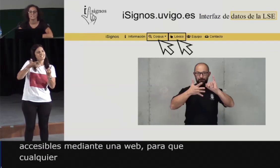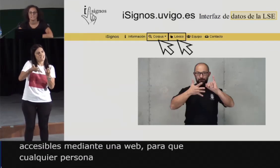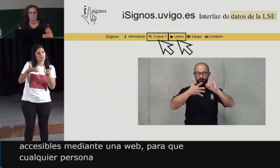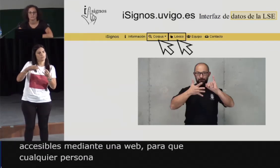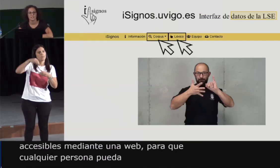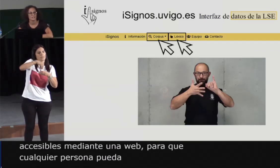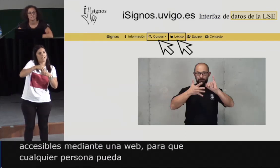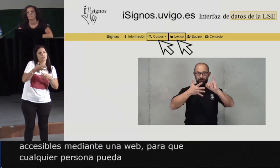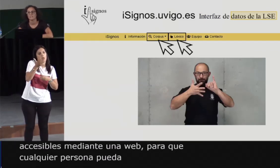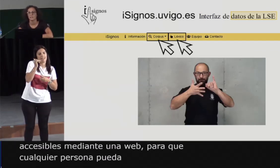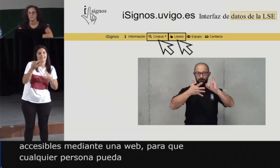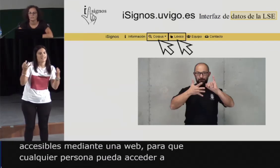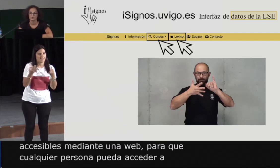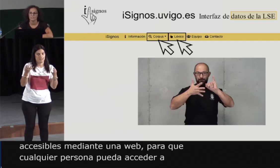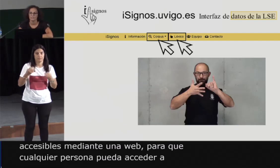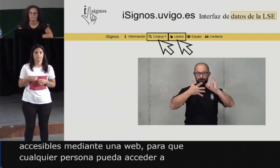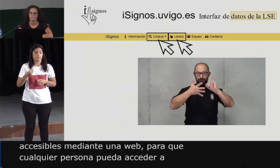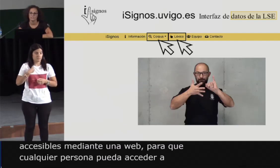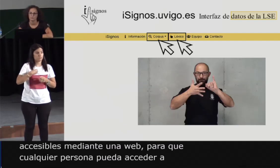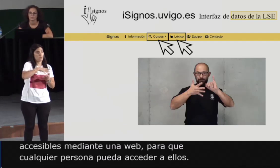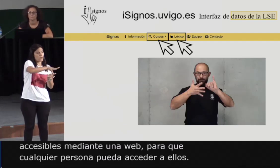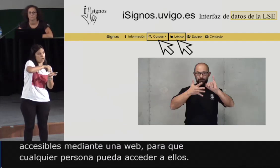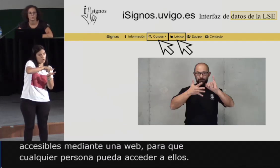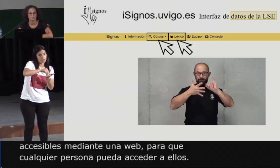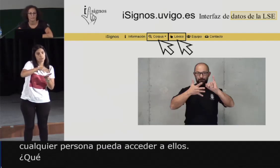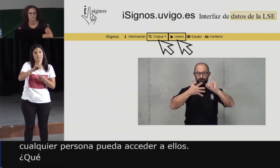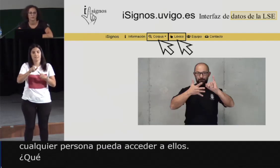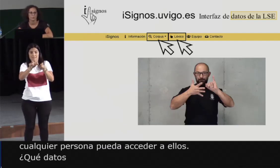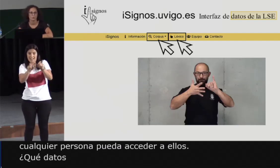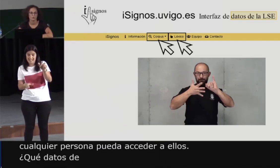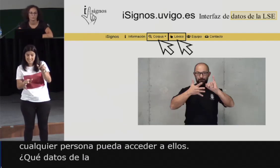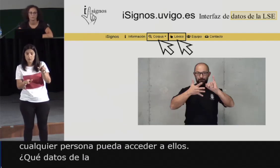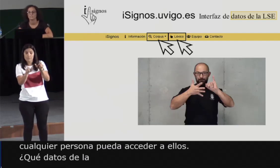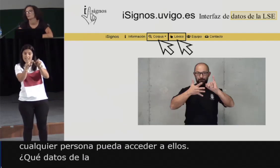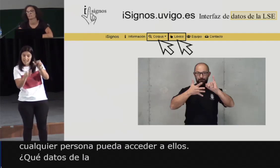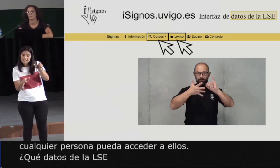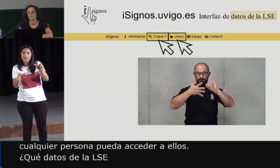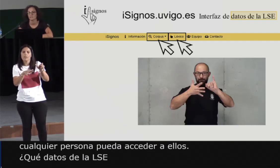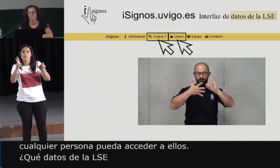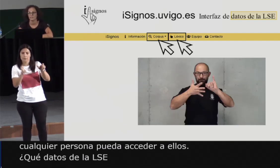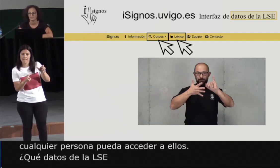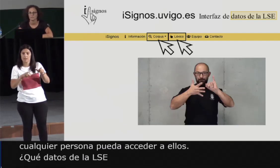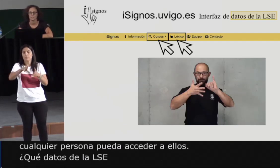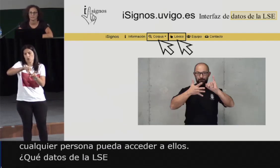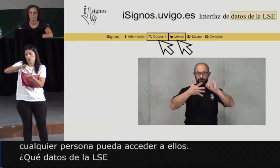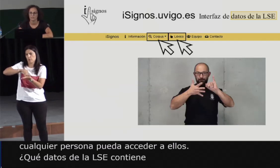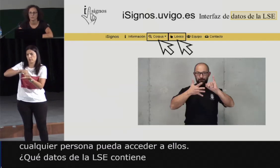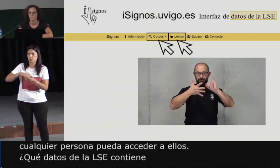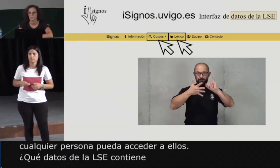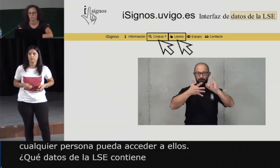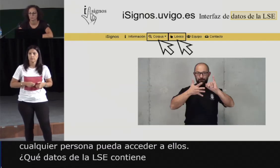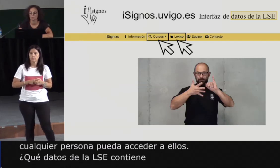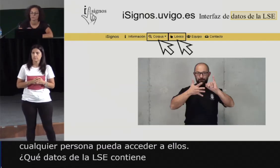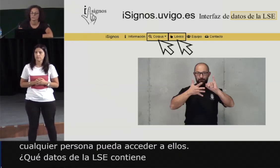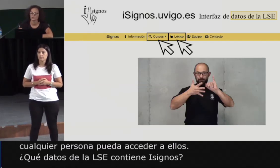¿Y qué datos de la LSE contiene y signos? Pues por una parte un corpus y por otra parte el léxico identificado